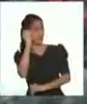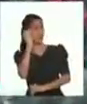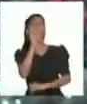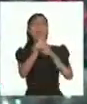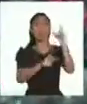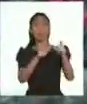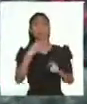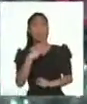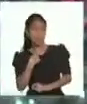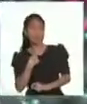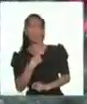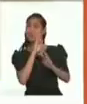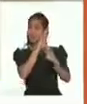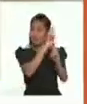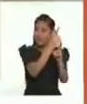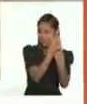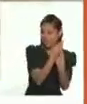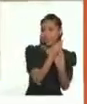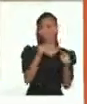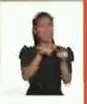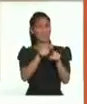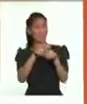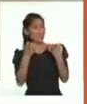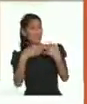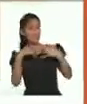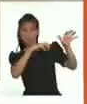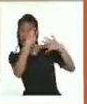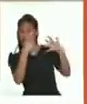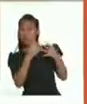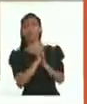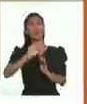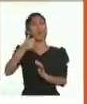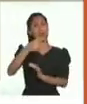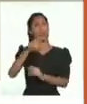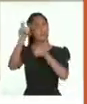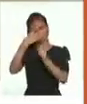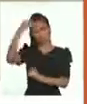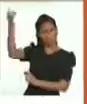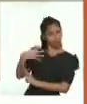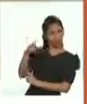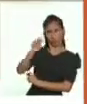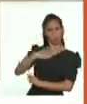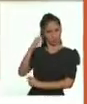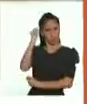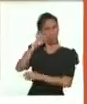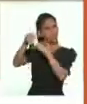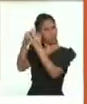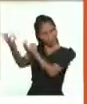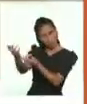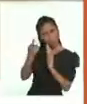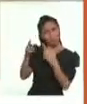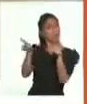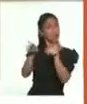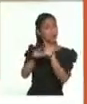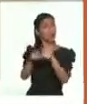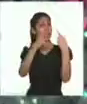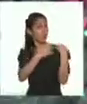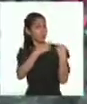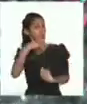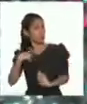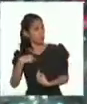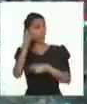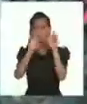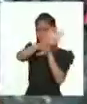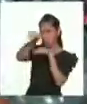personas como nos gustaría ser tratados. Tenemos derecho a no ser discriminados y tener el deber de no discriminar a nadie por ningún motivo.